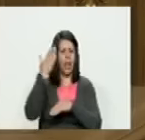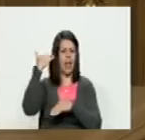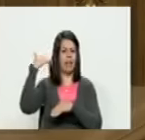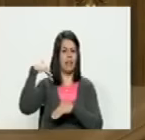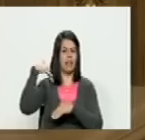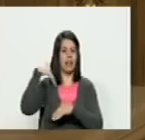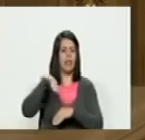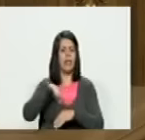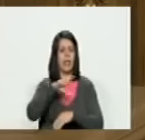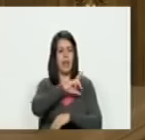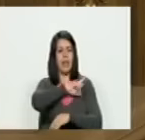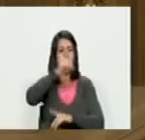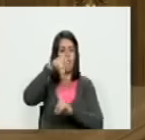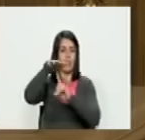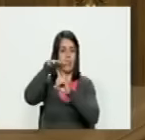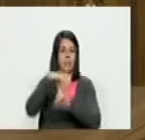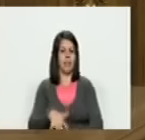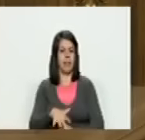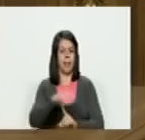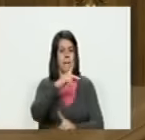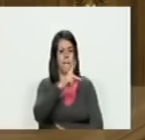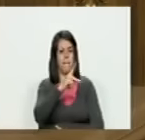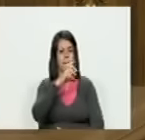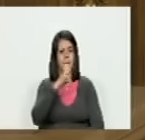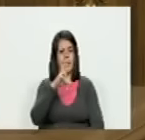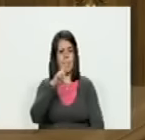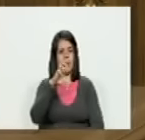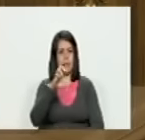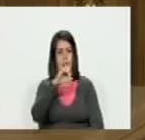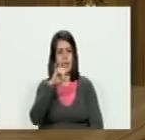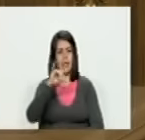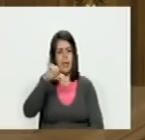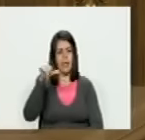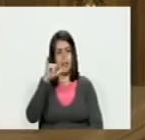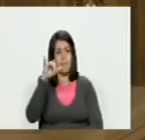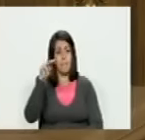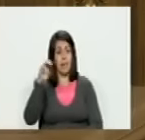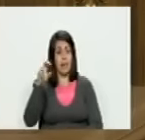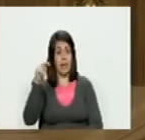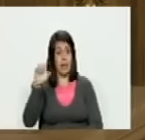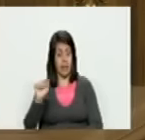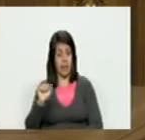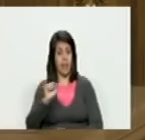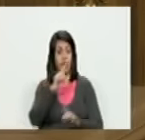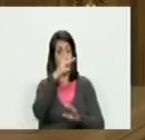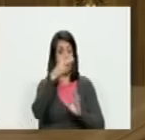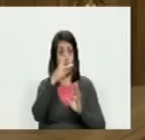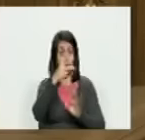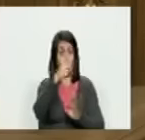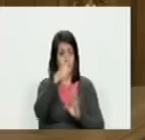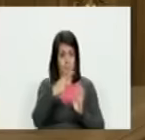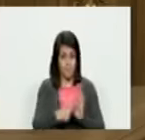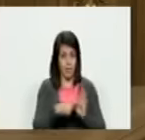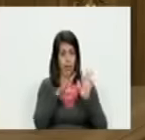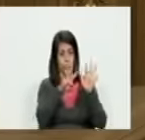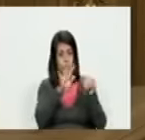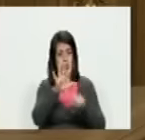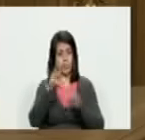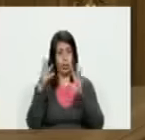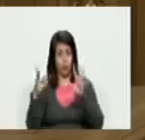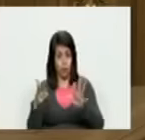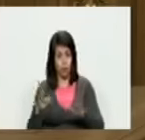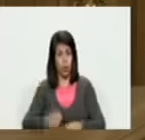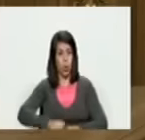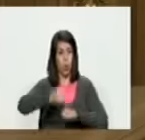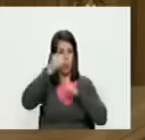dicen Pérez Jiménez hizo un plebiscito en diciembre del 57 hizo fraude los militares del pueblo se rebelaron